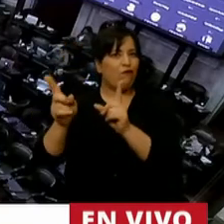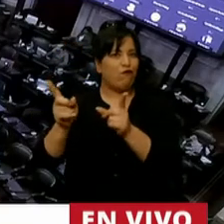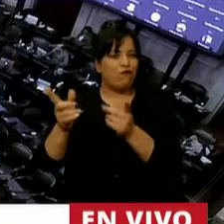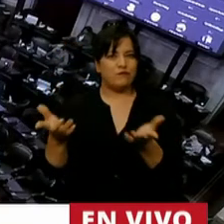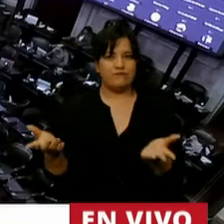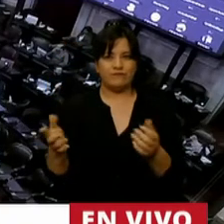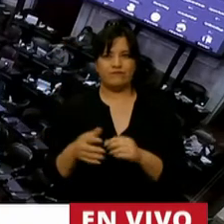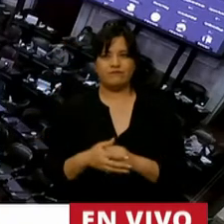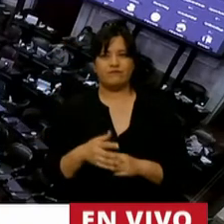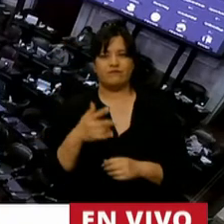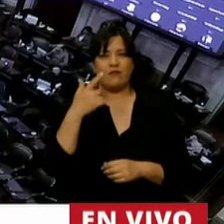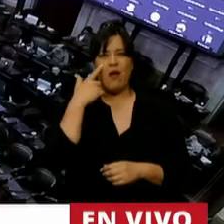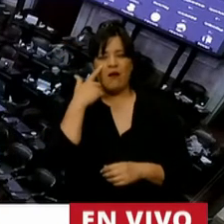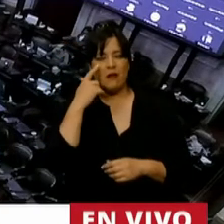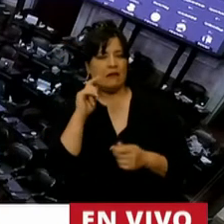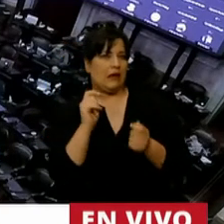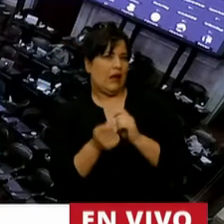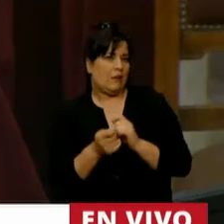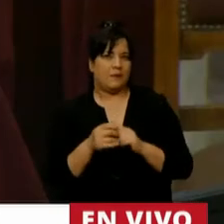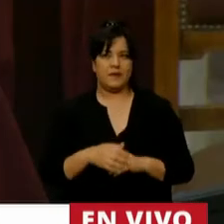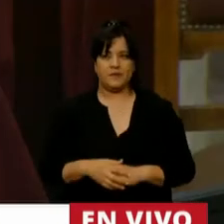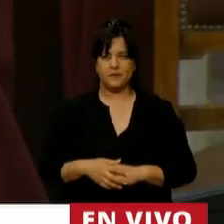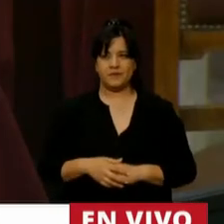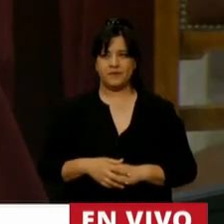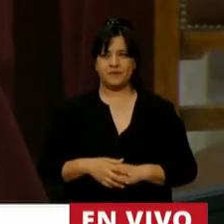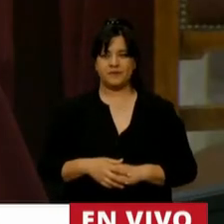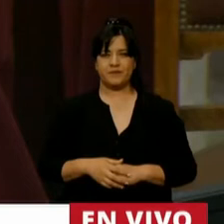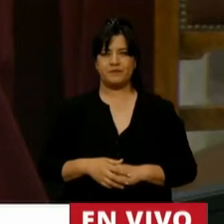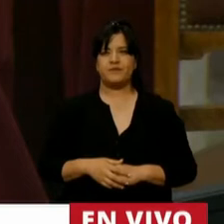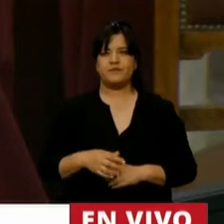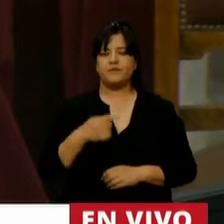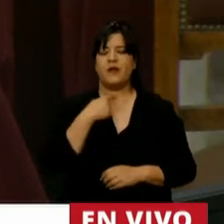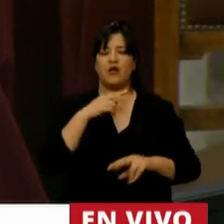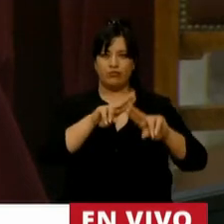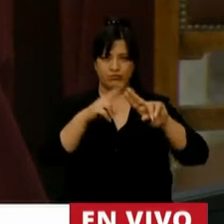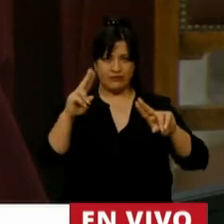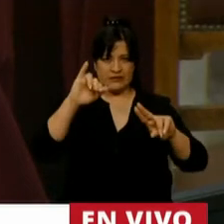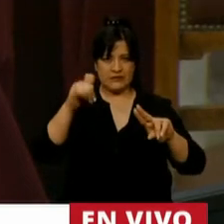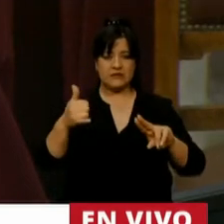Tratando de reformarlo. Ahí está el micrófono abierto, apague la cámara.